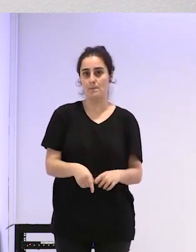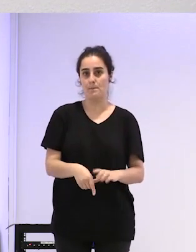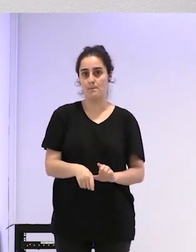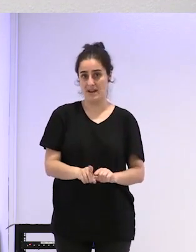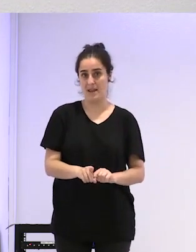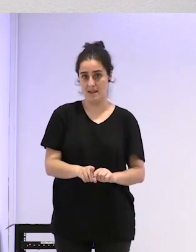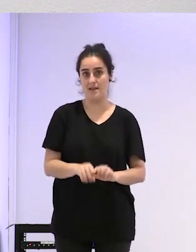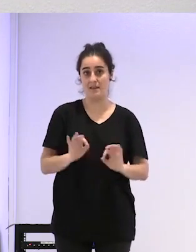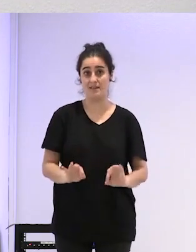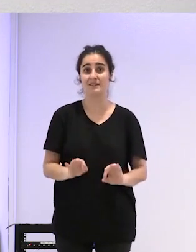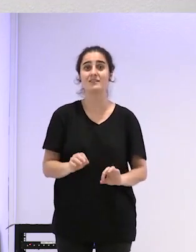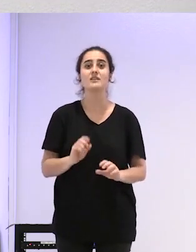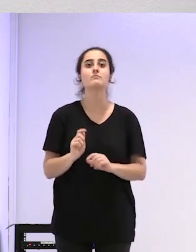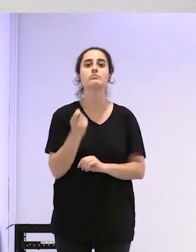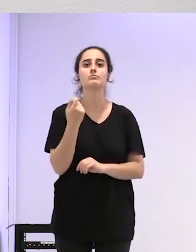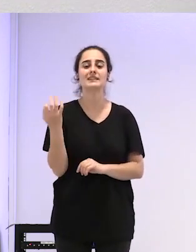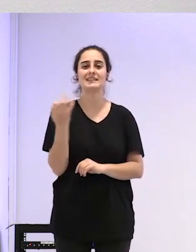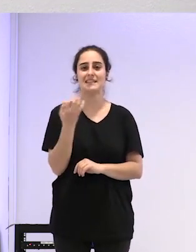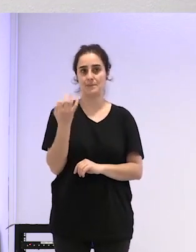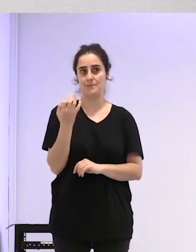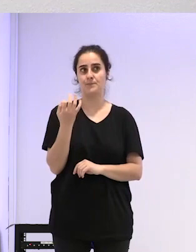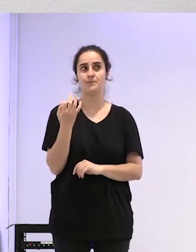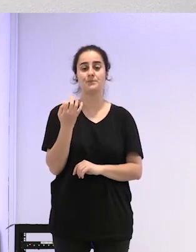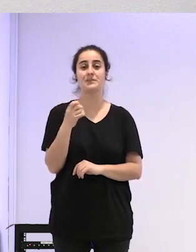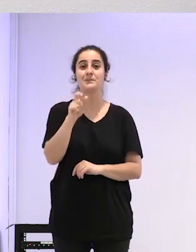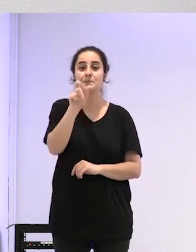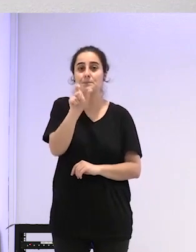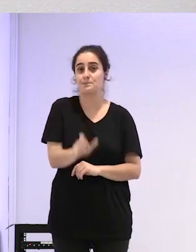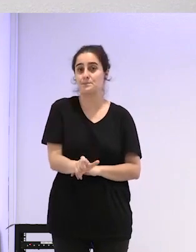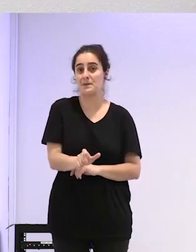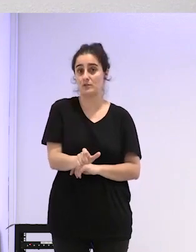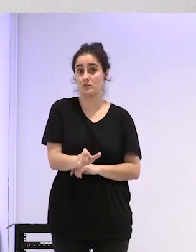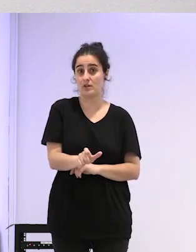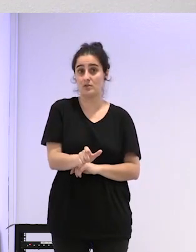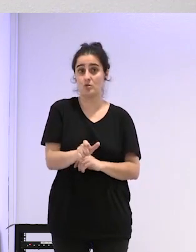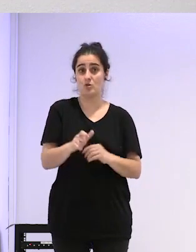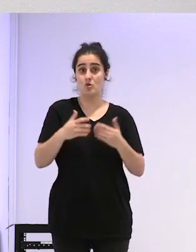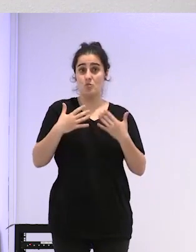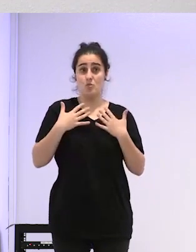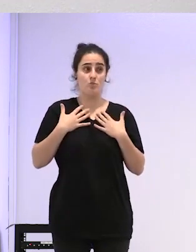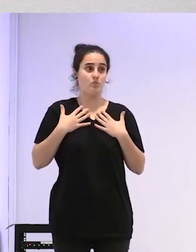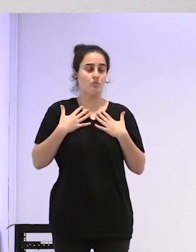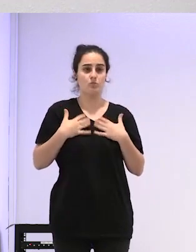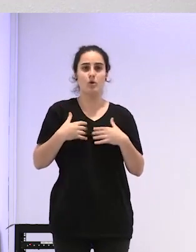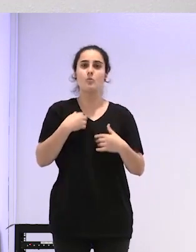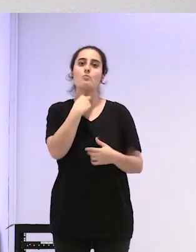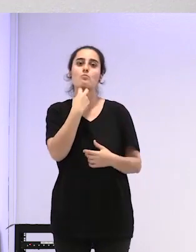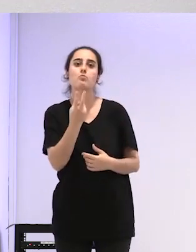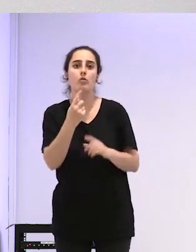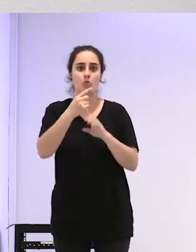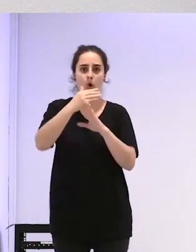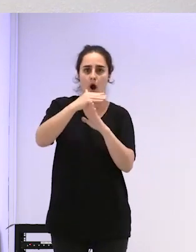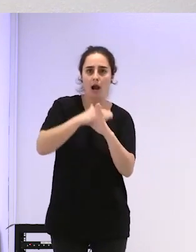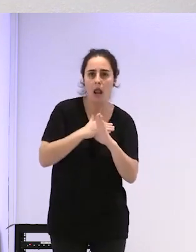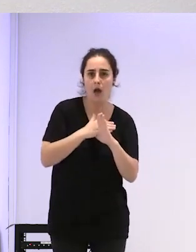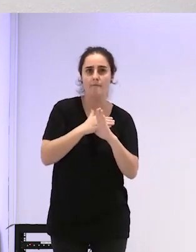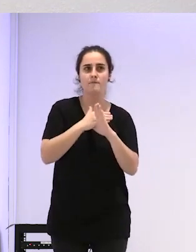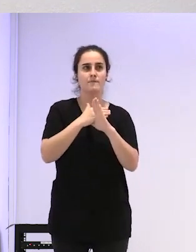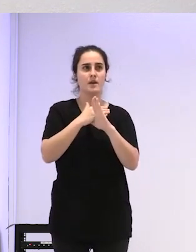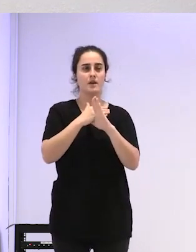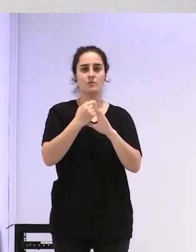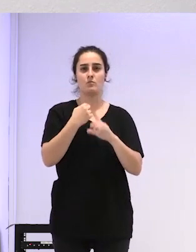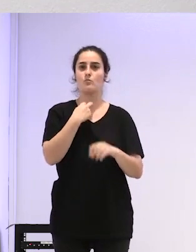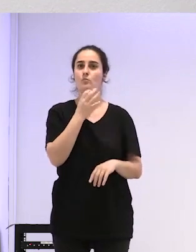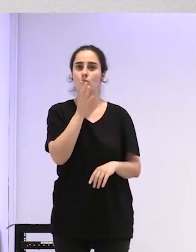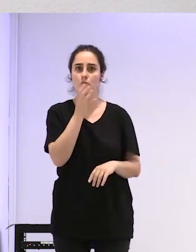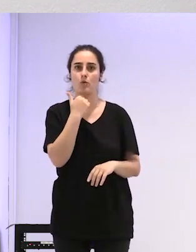¿qué conseguimos con esto? que esta persona no desahore características como voz grave que la voz